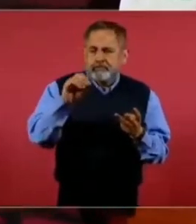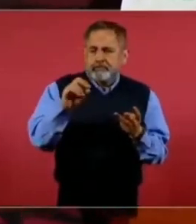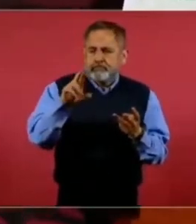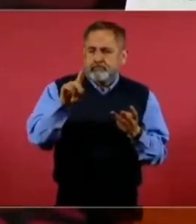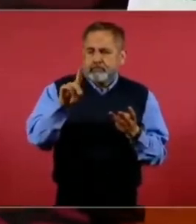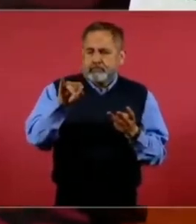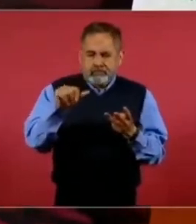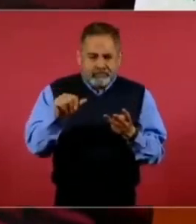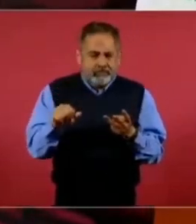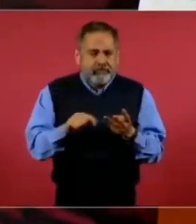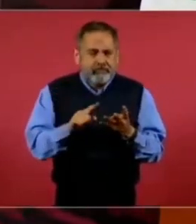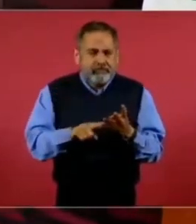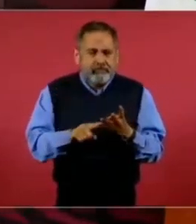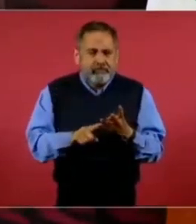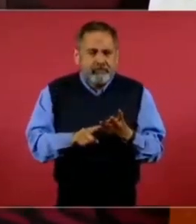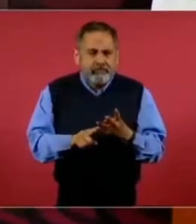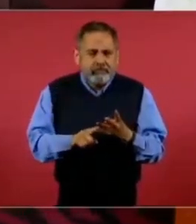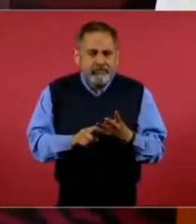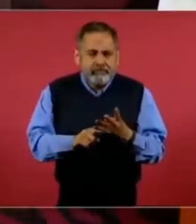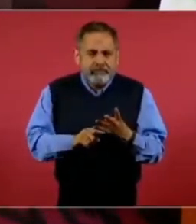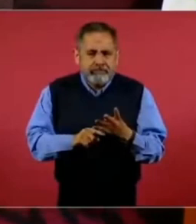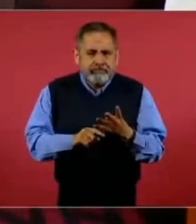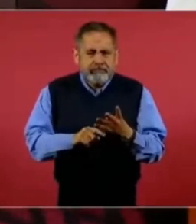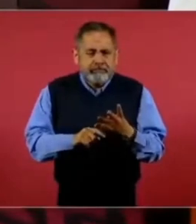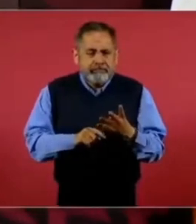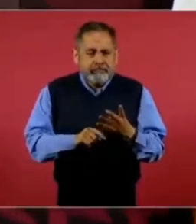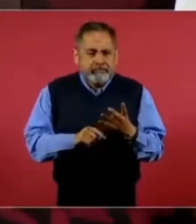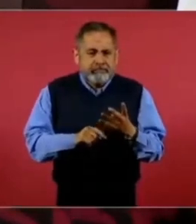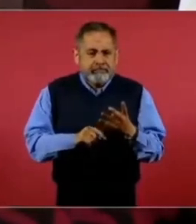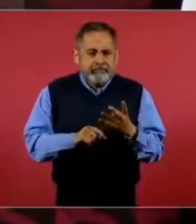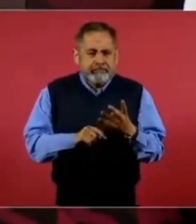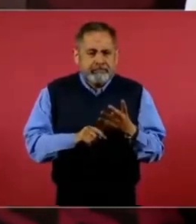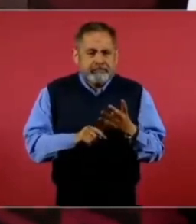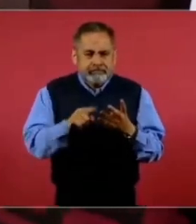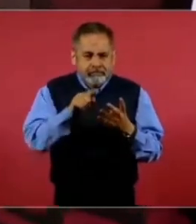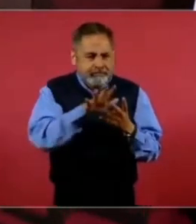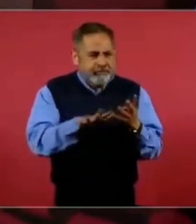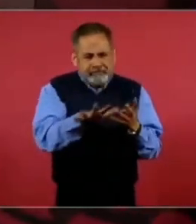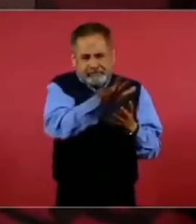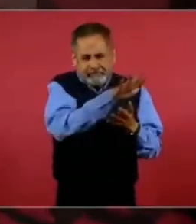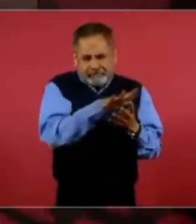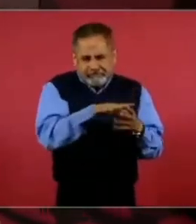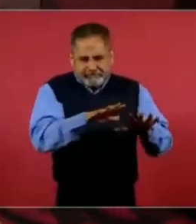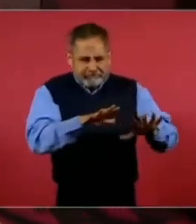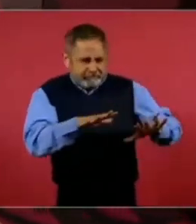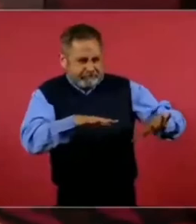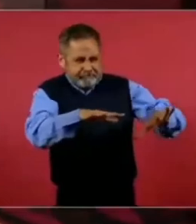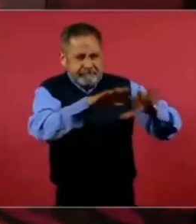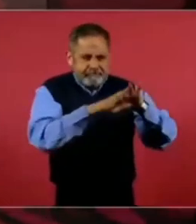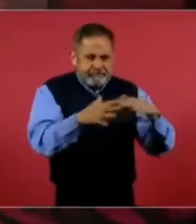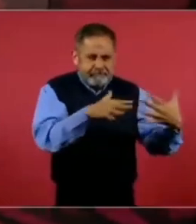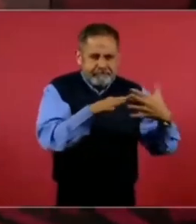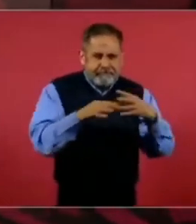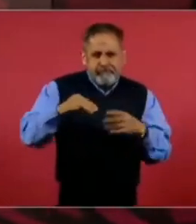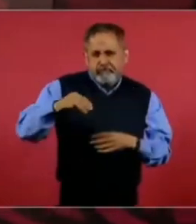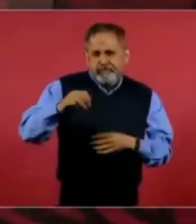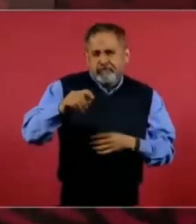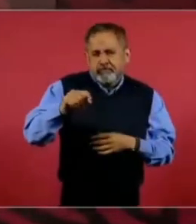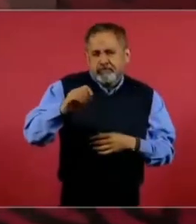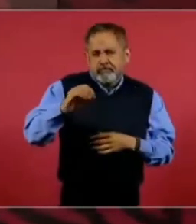es esa región. Motocintla,